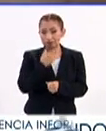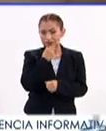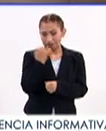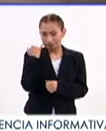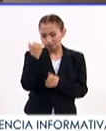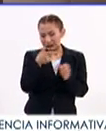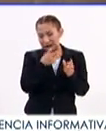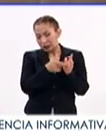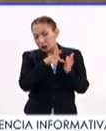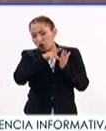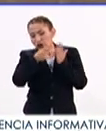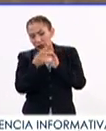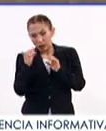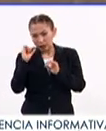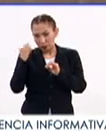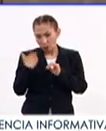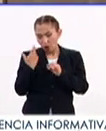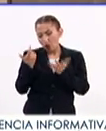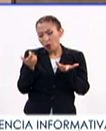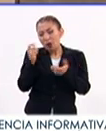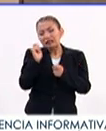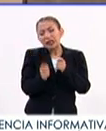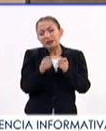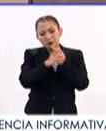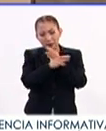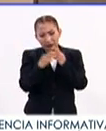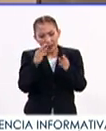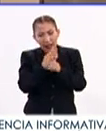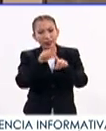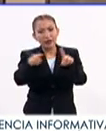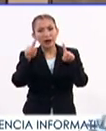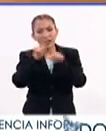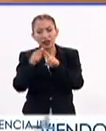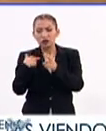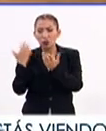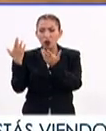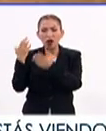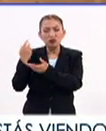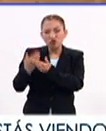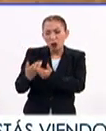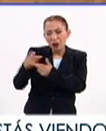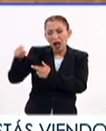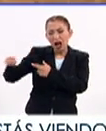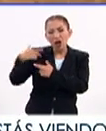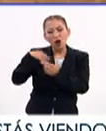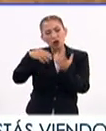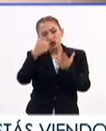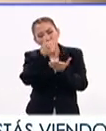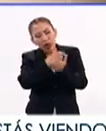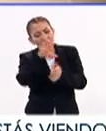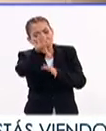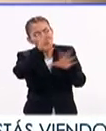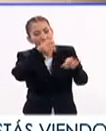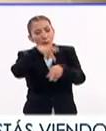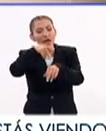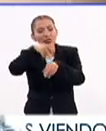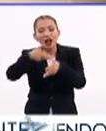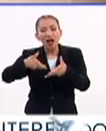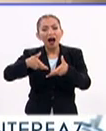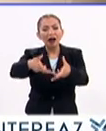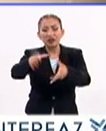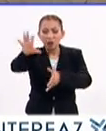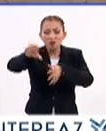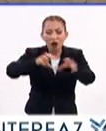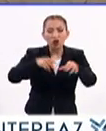autor da continuidad a proyectos recientes en los que resignifica materiales, restos constructivos, residuos urbanos y rocas encontradas en la